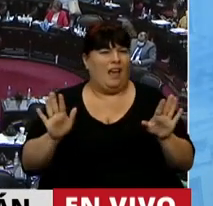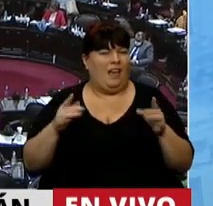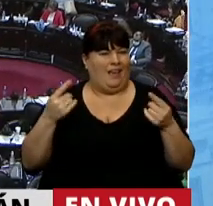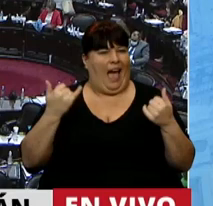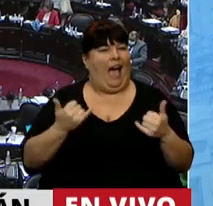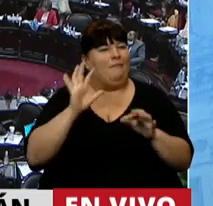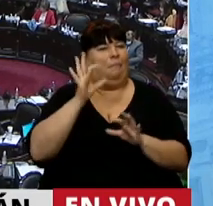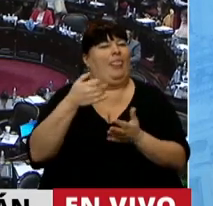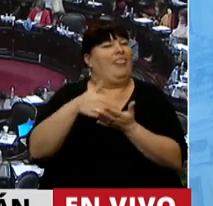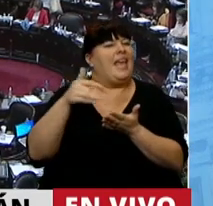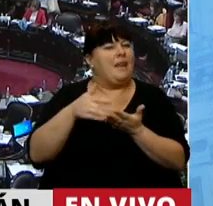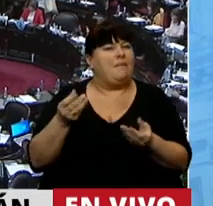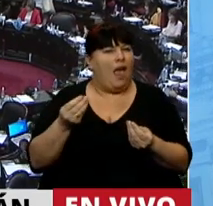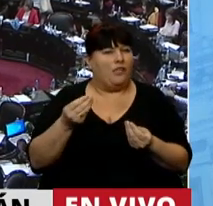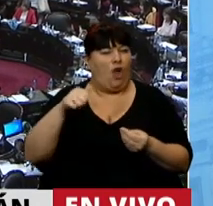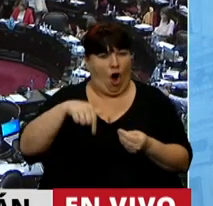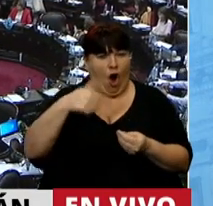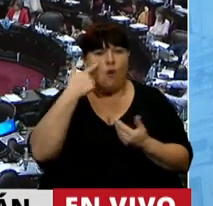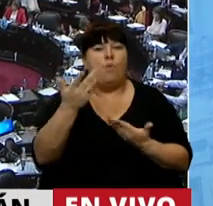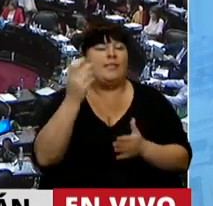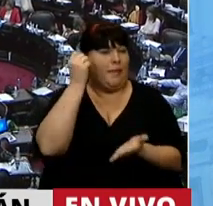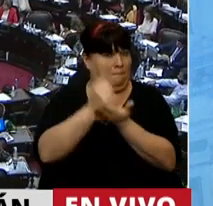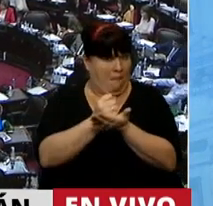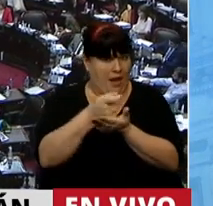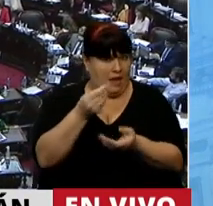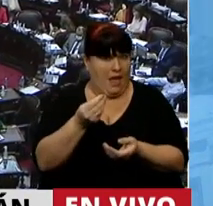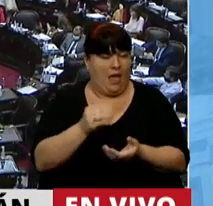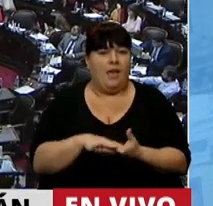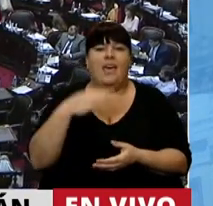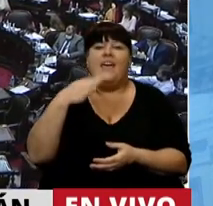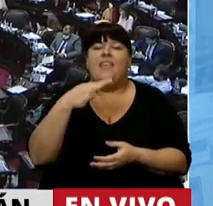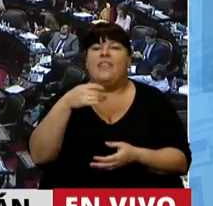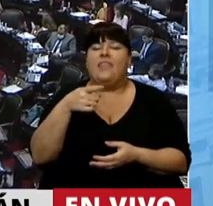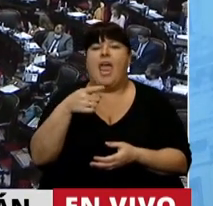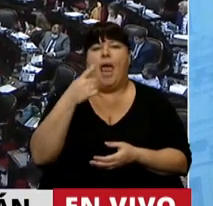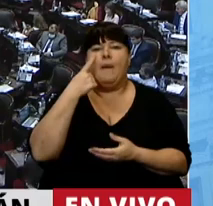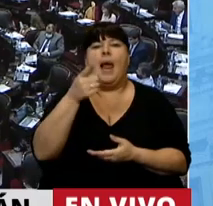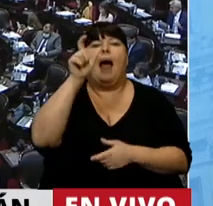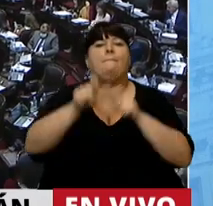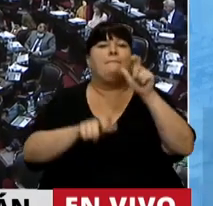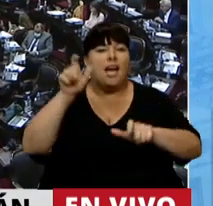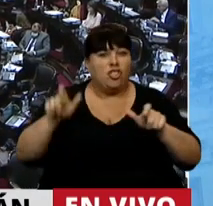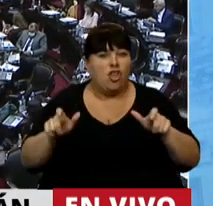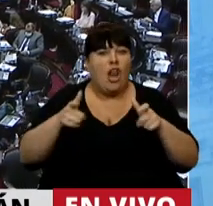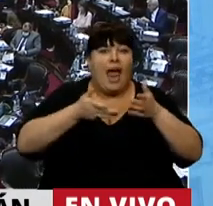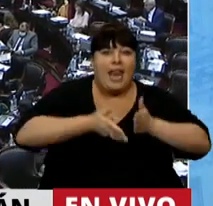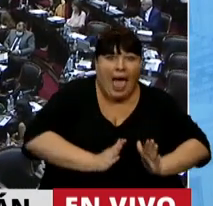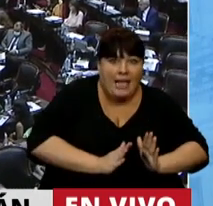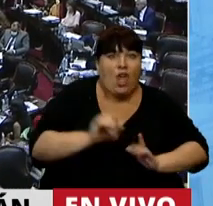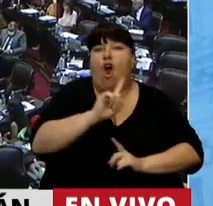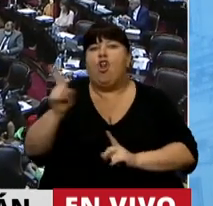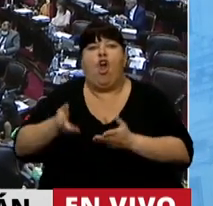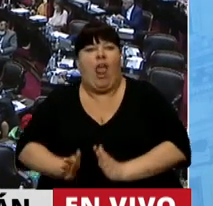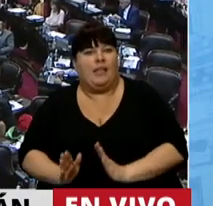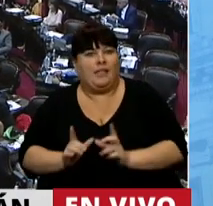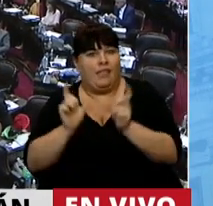discriminatoria que vamos a poner hoy como antecedentes de tener que registrar a las personas, como nacidas o